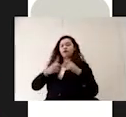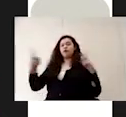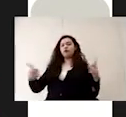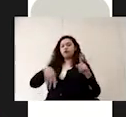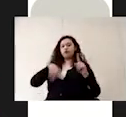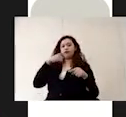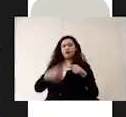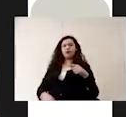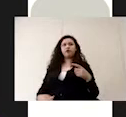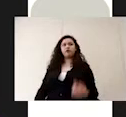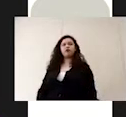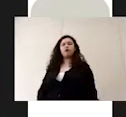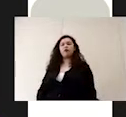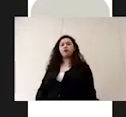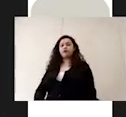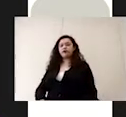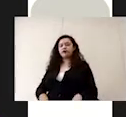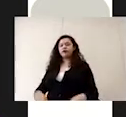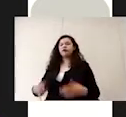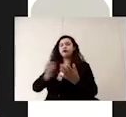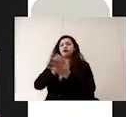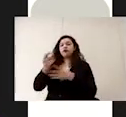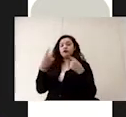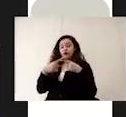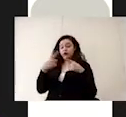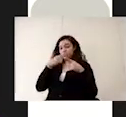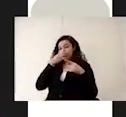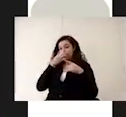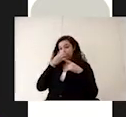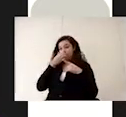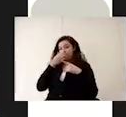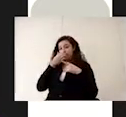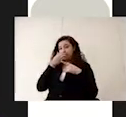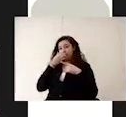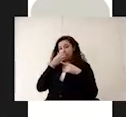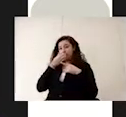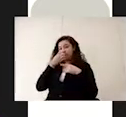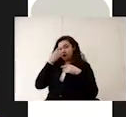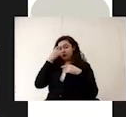y esta decisión será tomada únicamente por la autoridad educativa